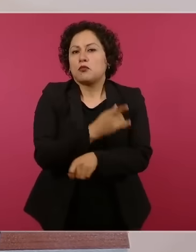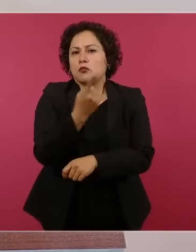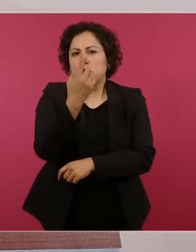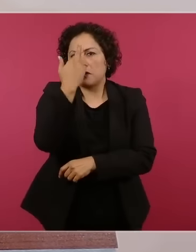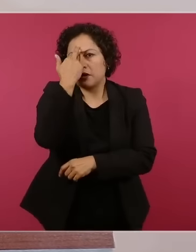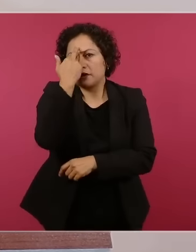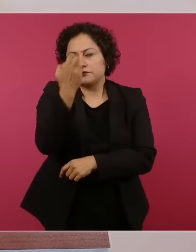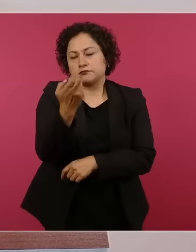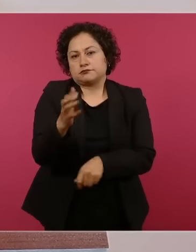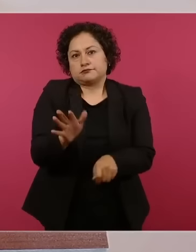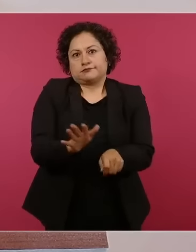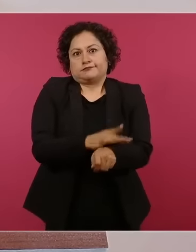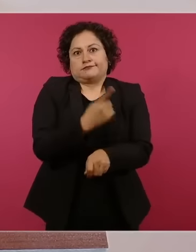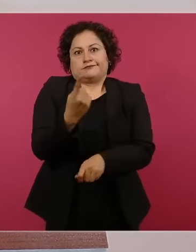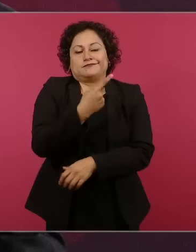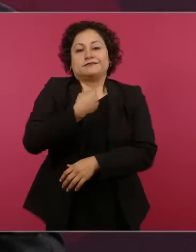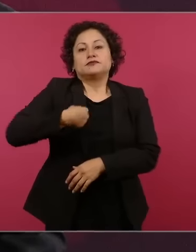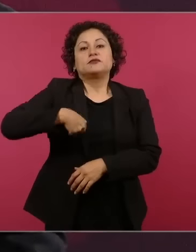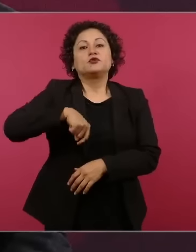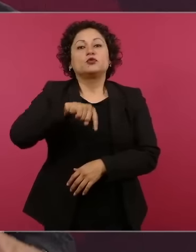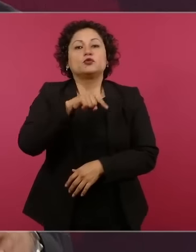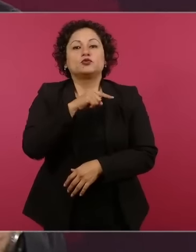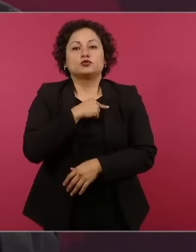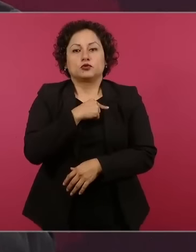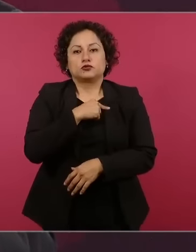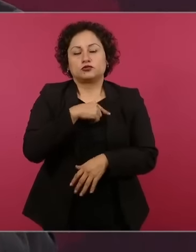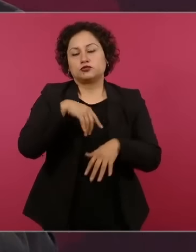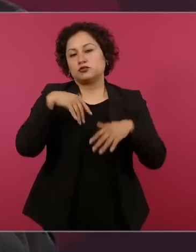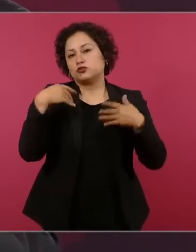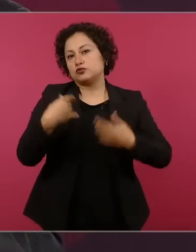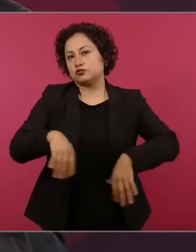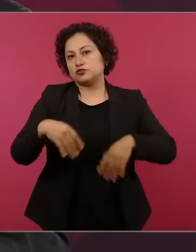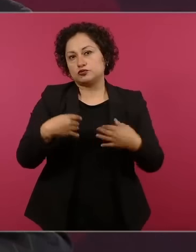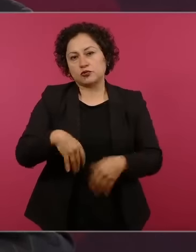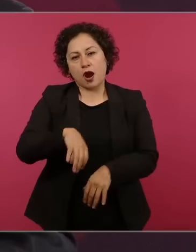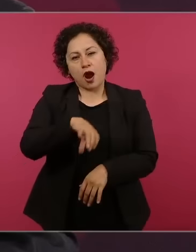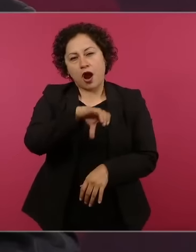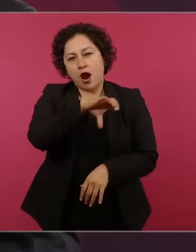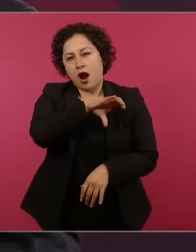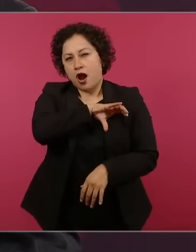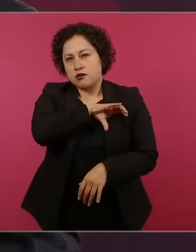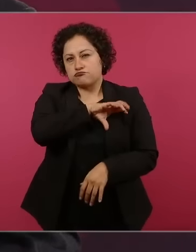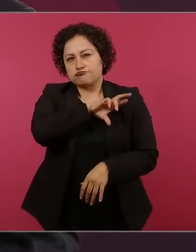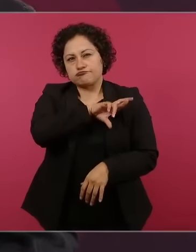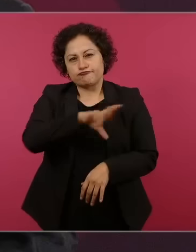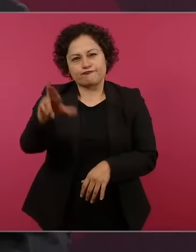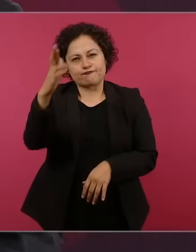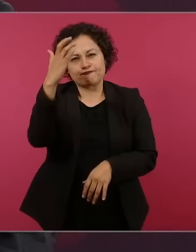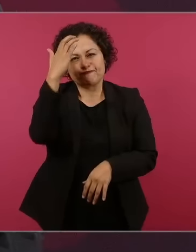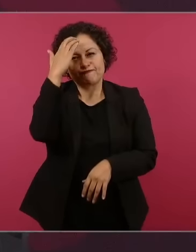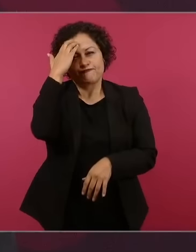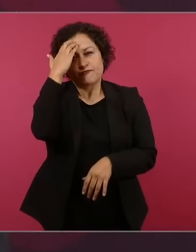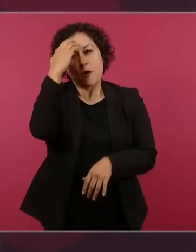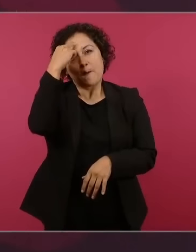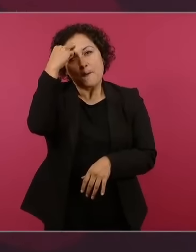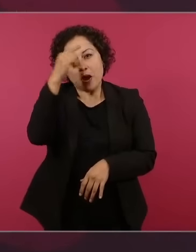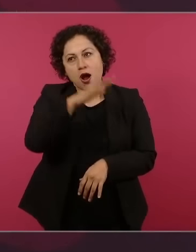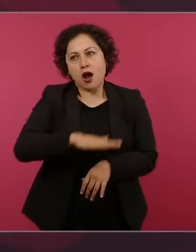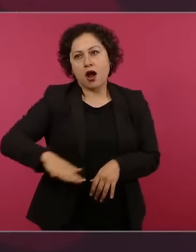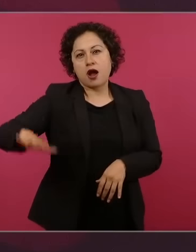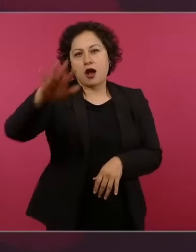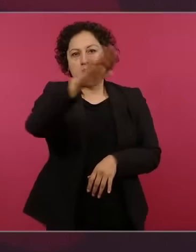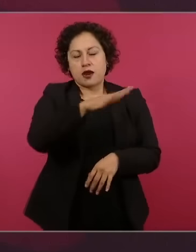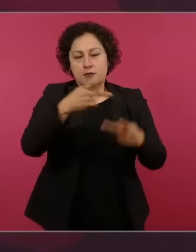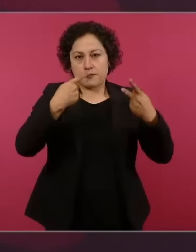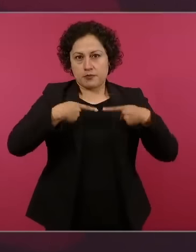a nuestros paisanos migrantes, que son héroes,